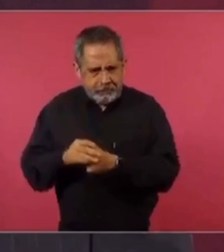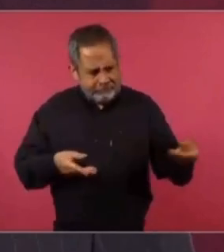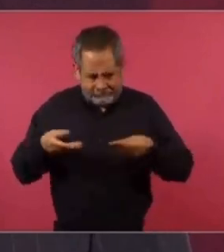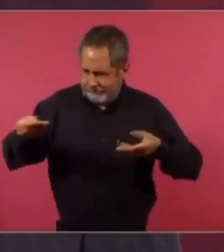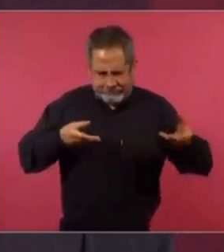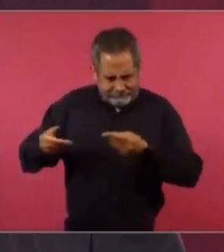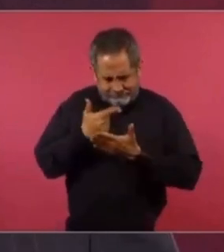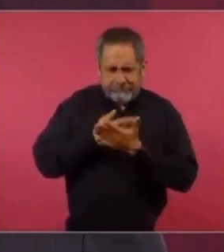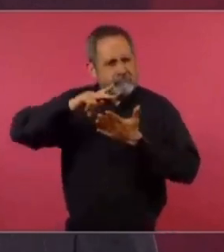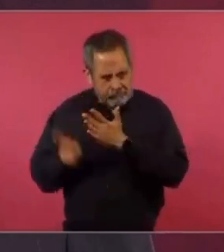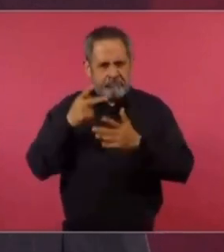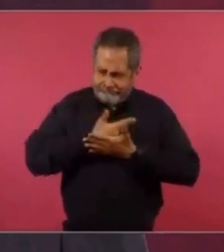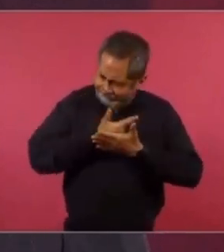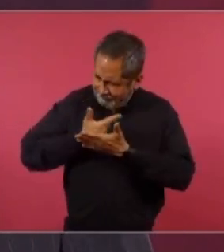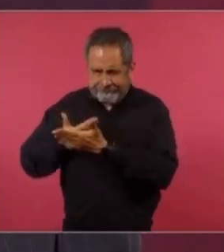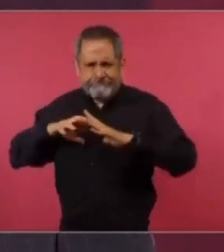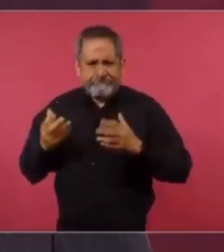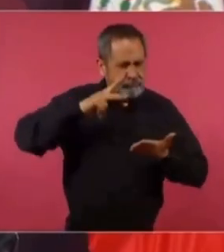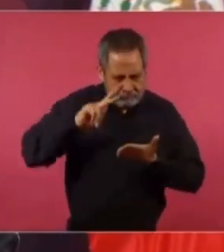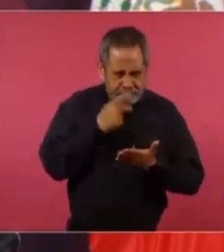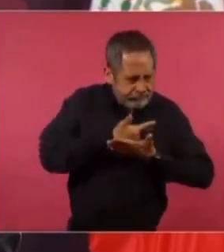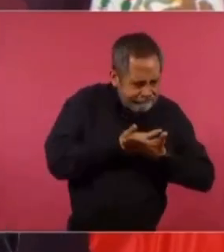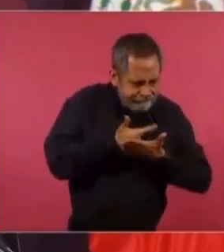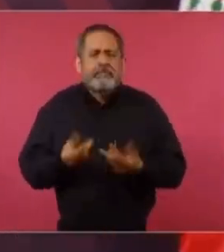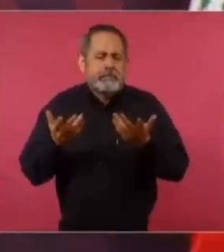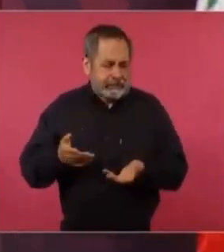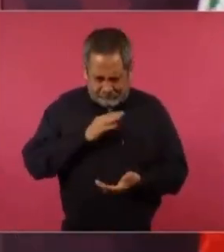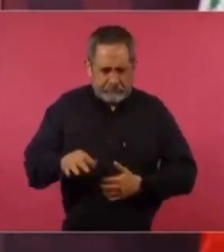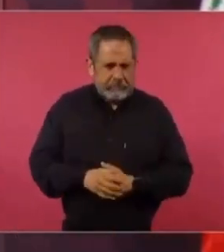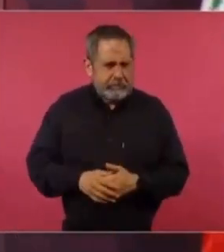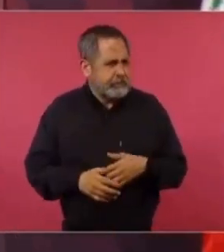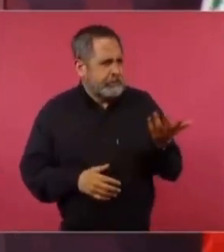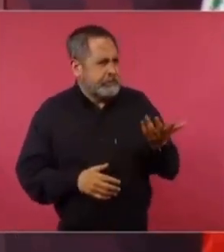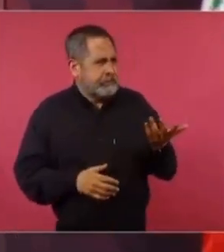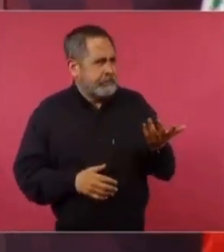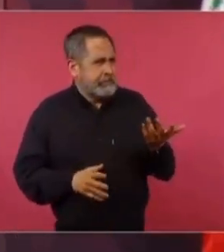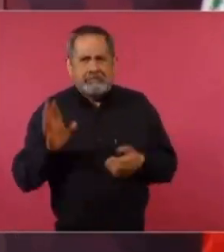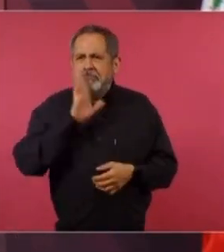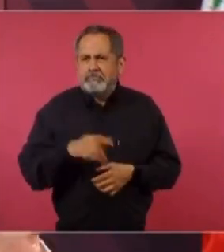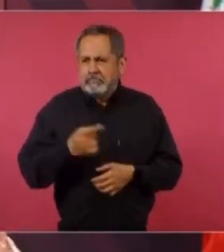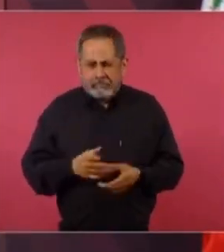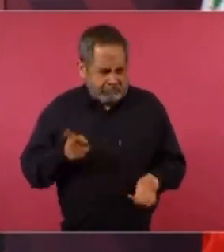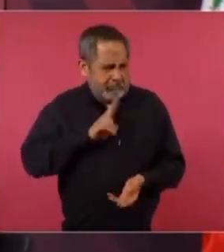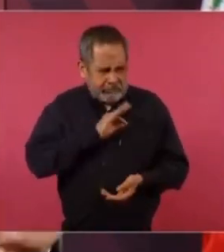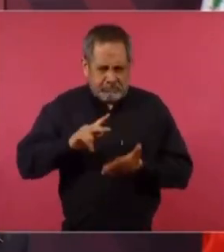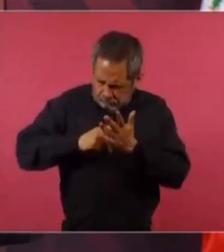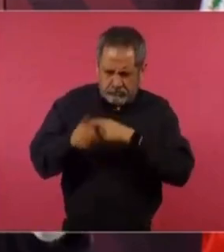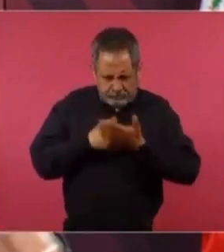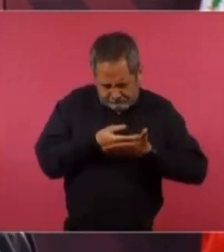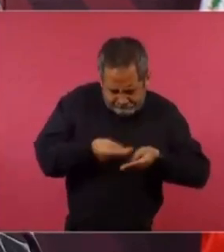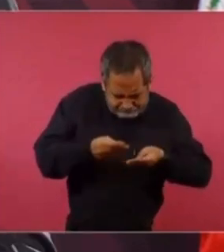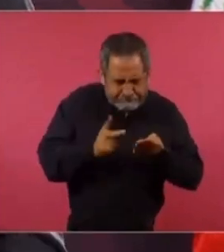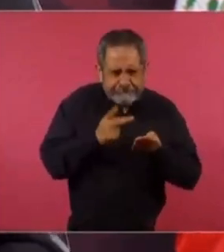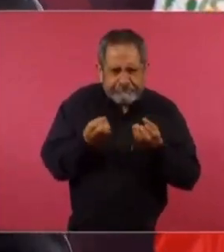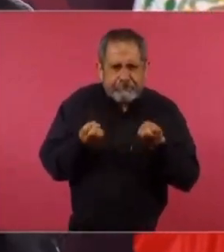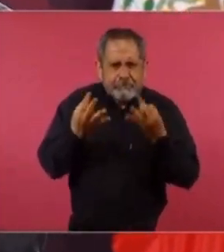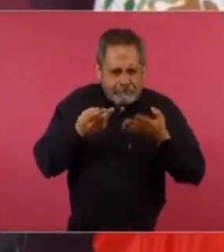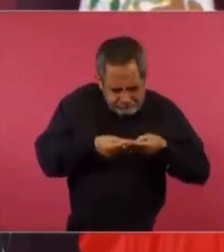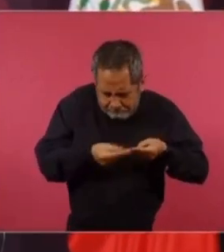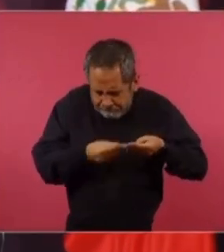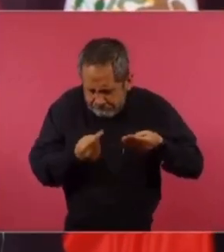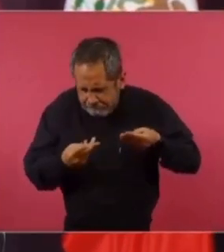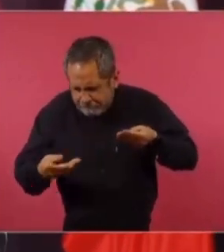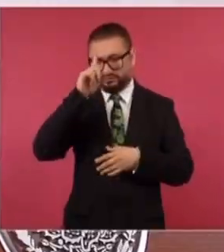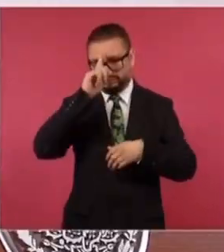casilla por casilla, un recuento. Eso es lo mejor. Además, ¿en qué perjudica que se haga un recuento para que todos queden